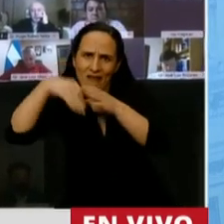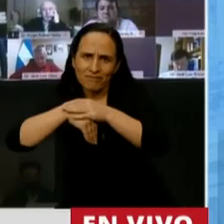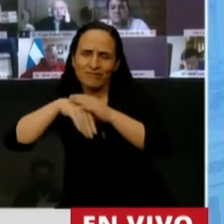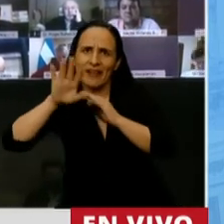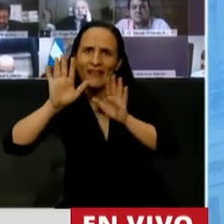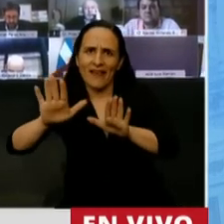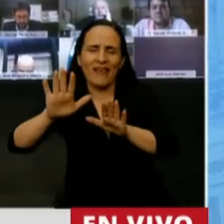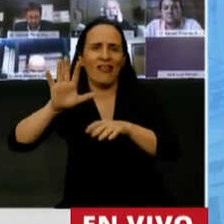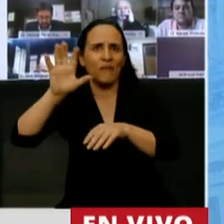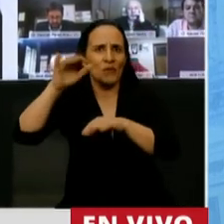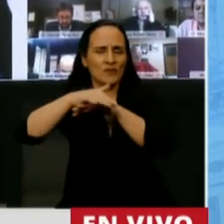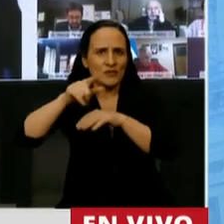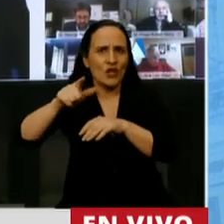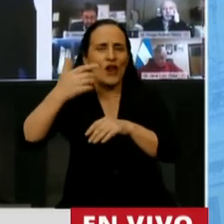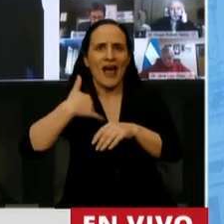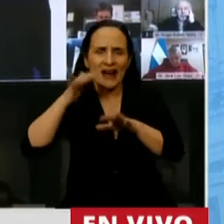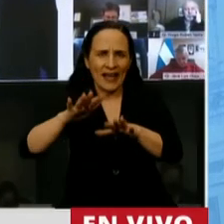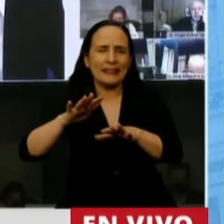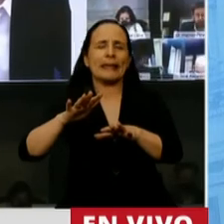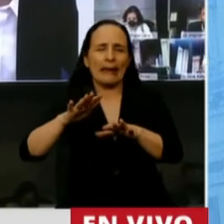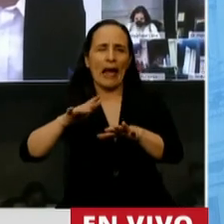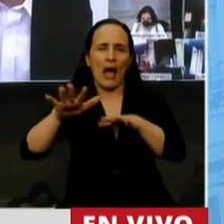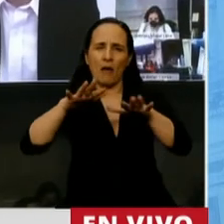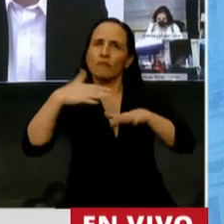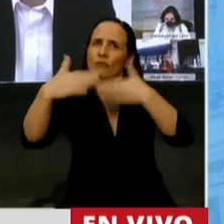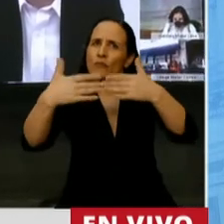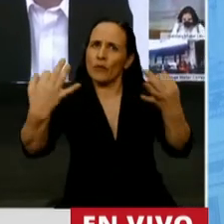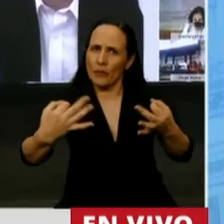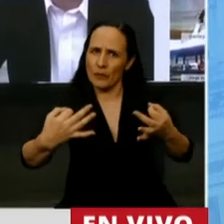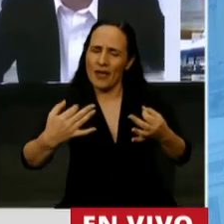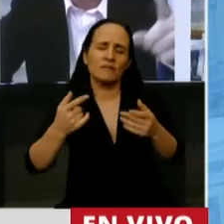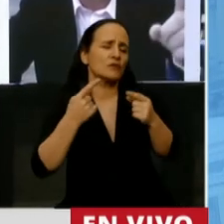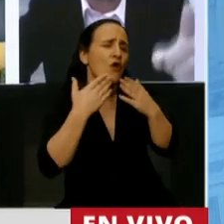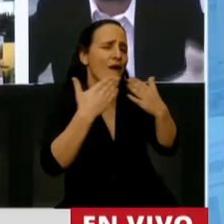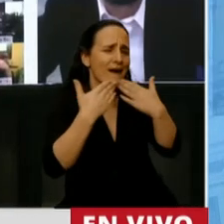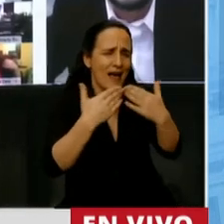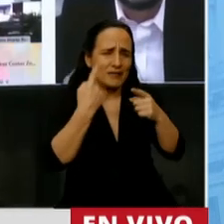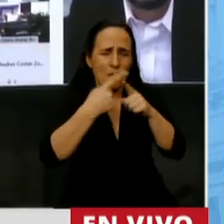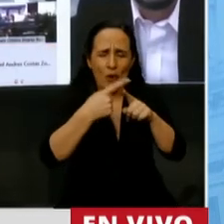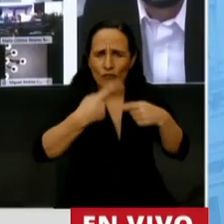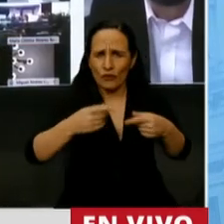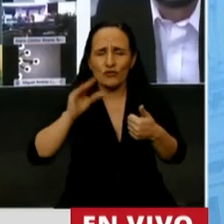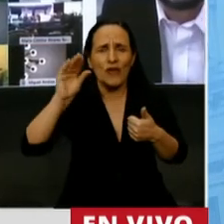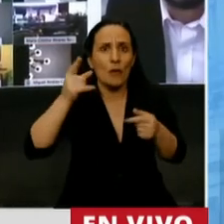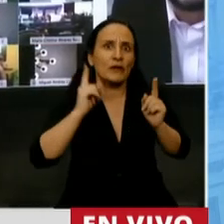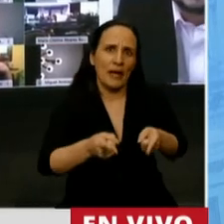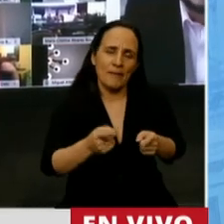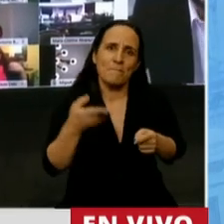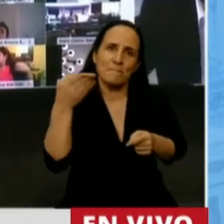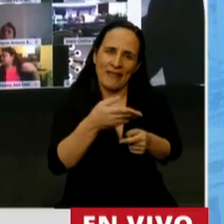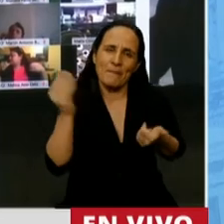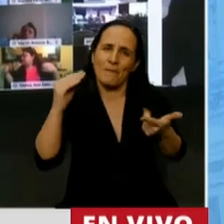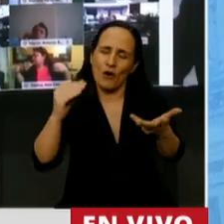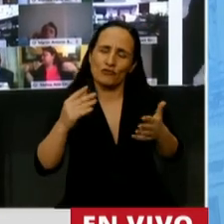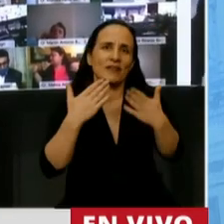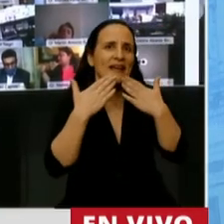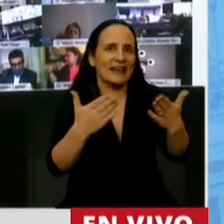presidente, agradeciendo el compromiso que siempre tenemos como provincia, también pidiendo que el federalismo nos llegue. Agradezco a